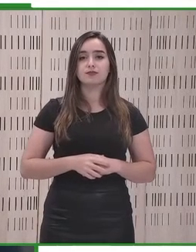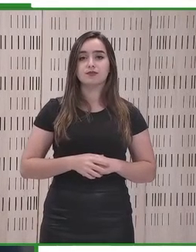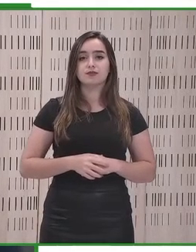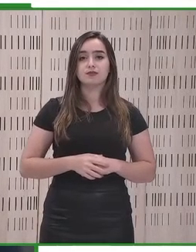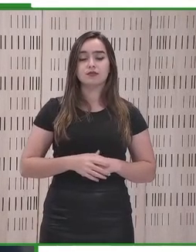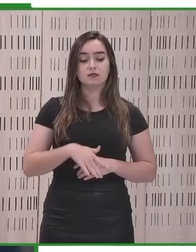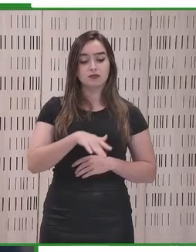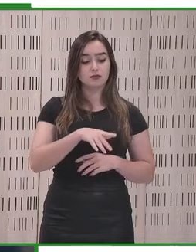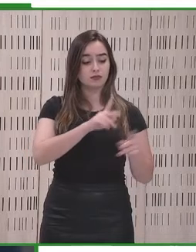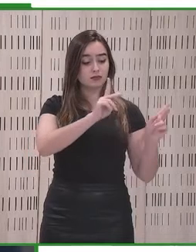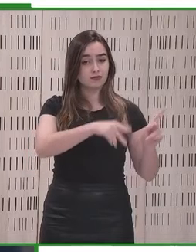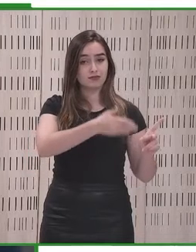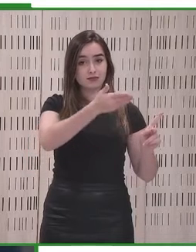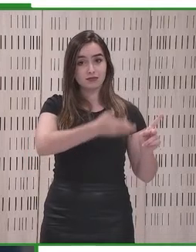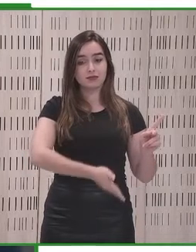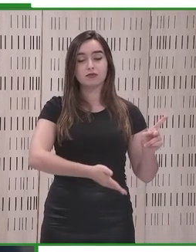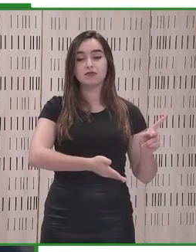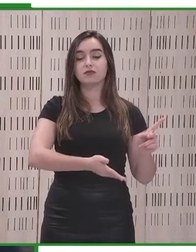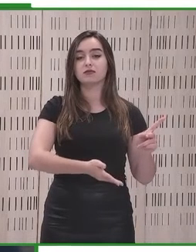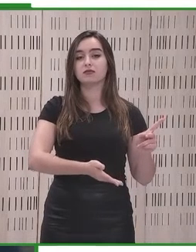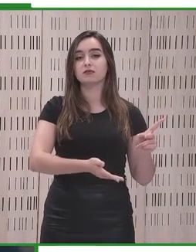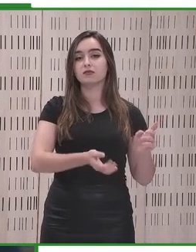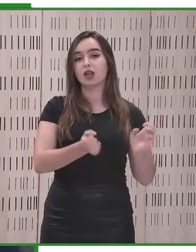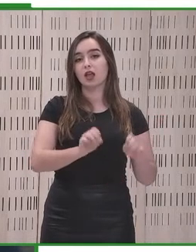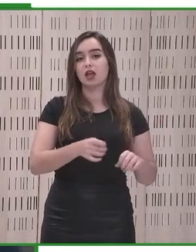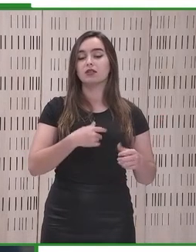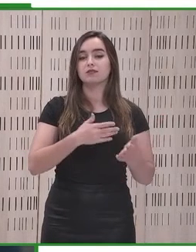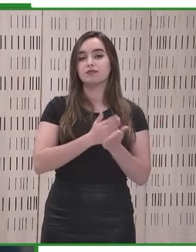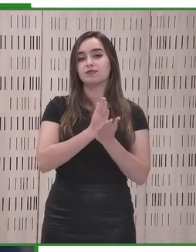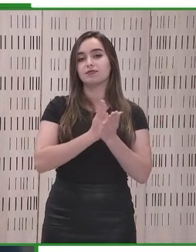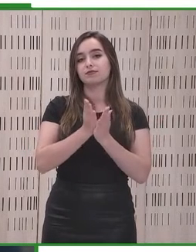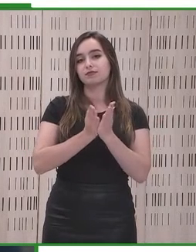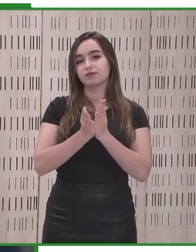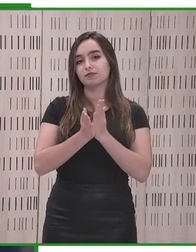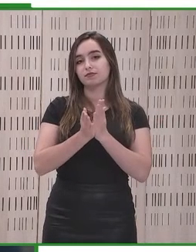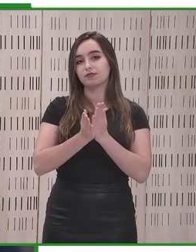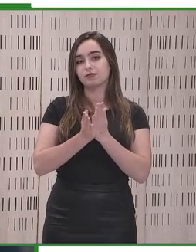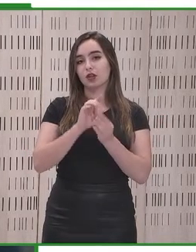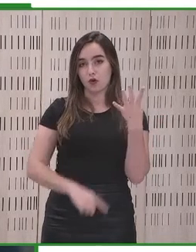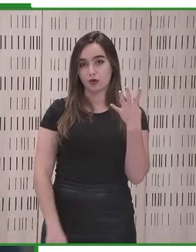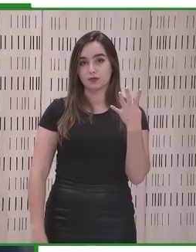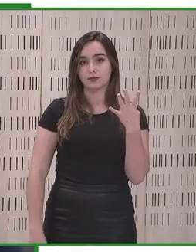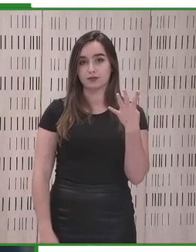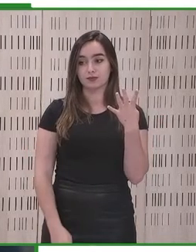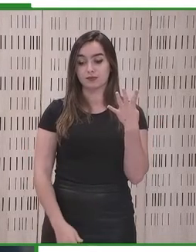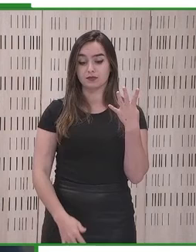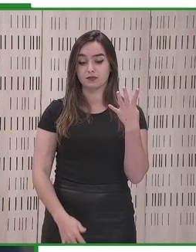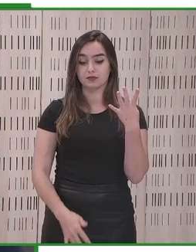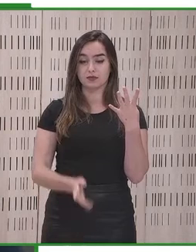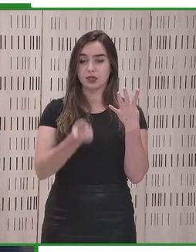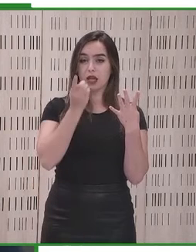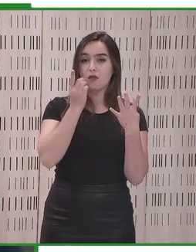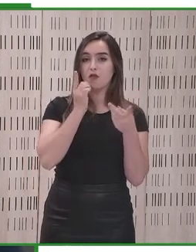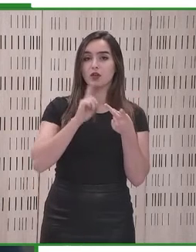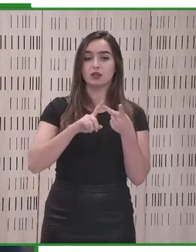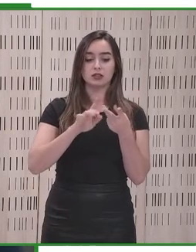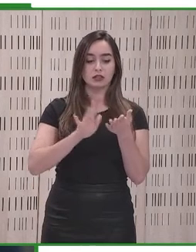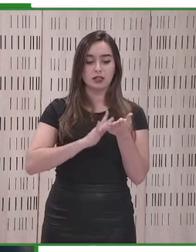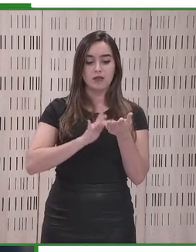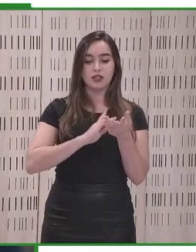información. También los equipos, los de uso personal